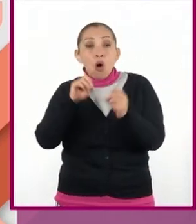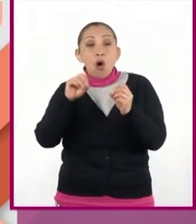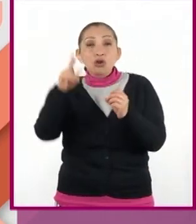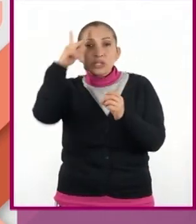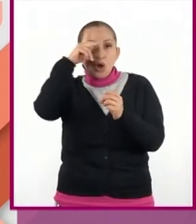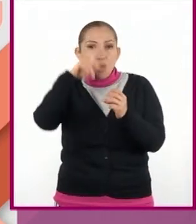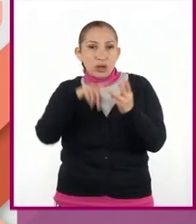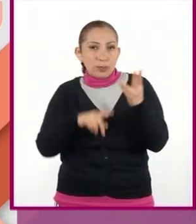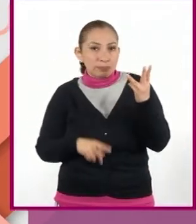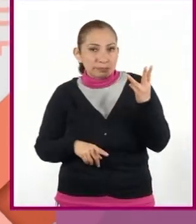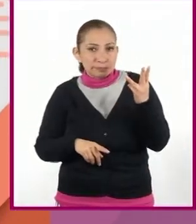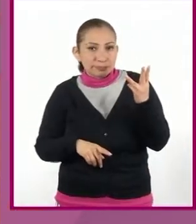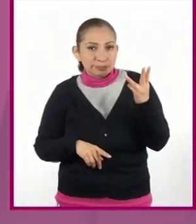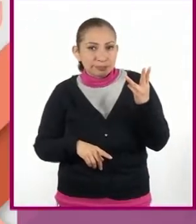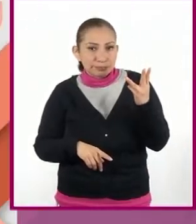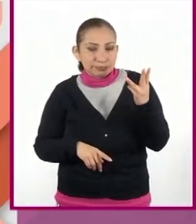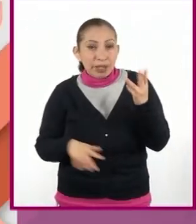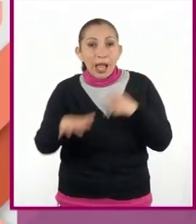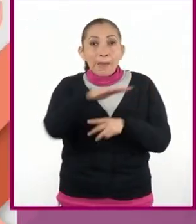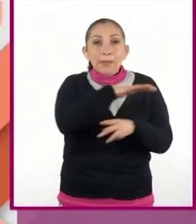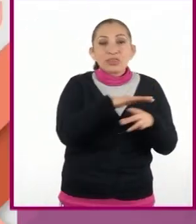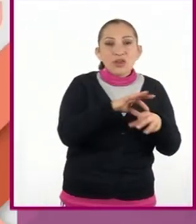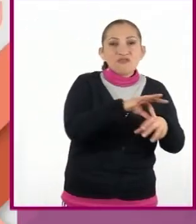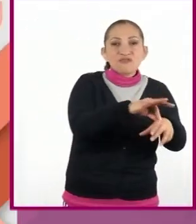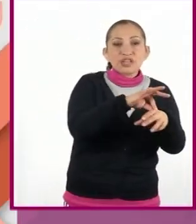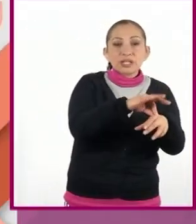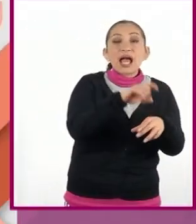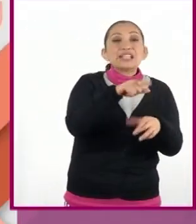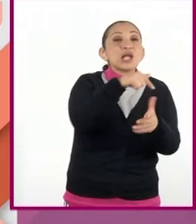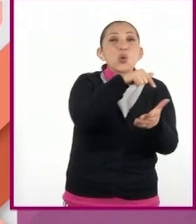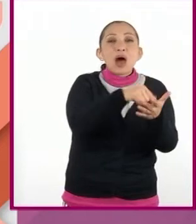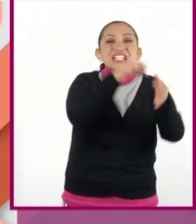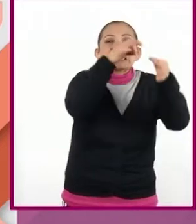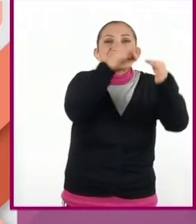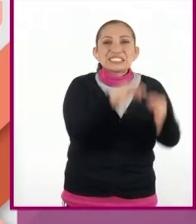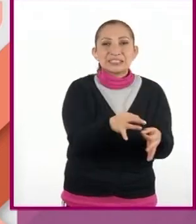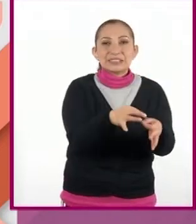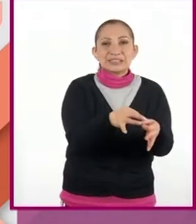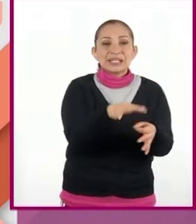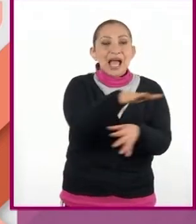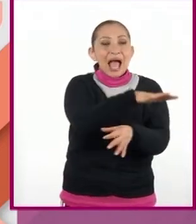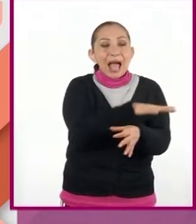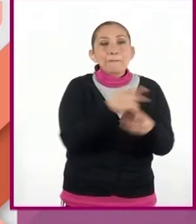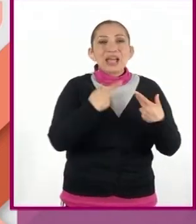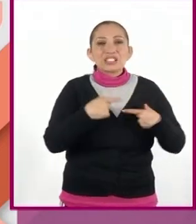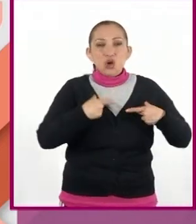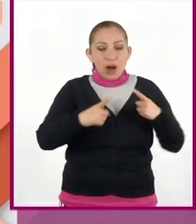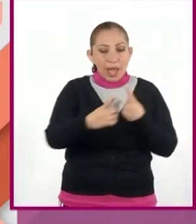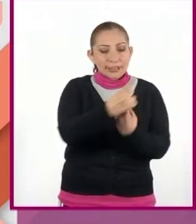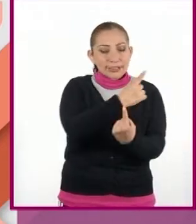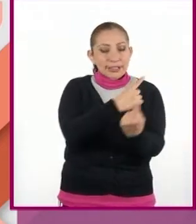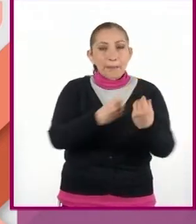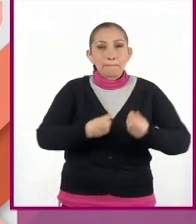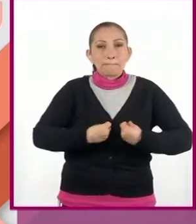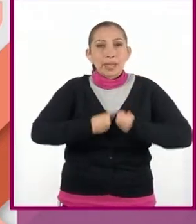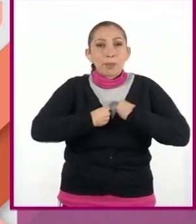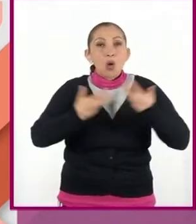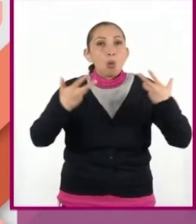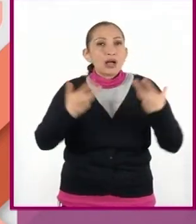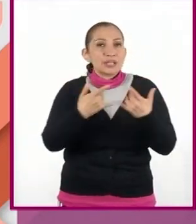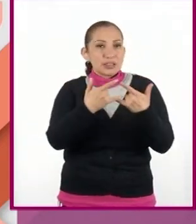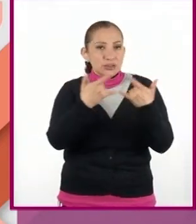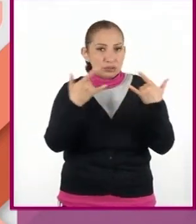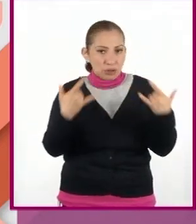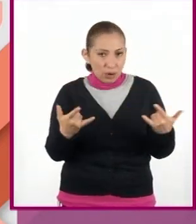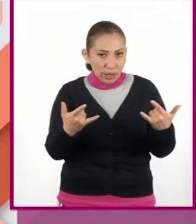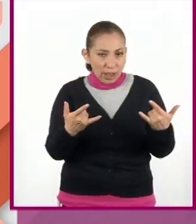psicológico. El ambiente físico es el lugar o espacio donde los personajes viven o desarrollan la historia